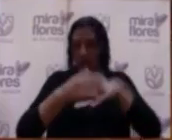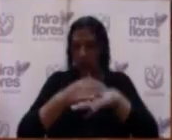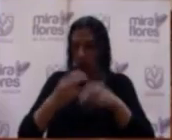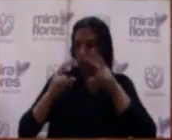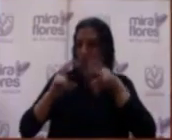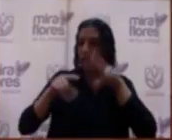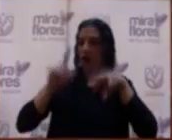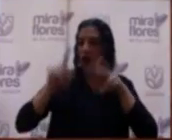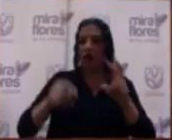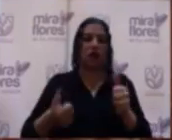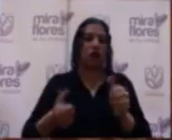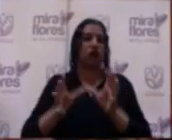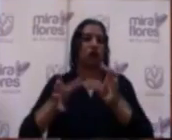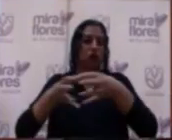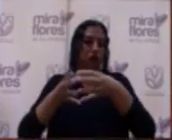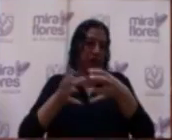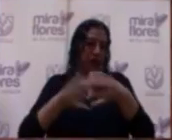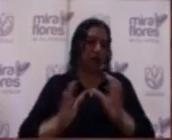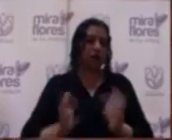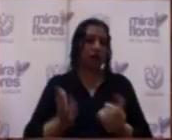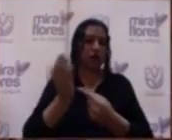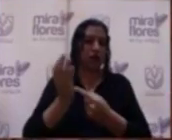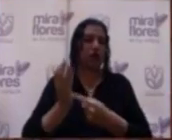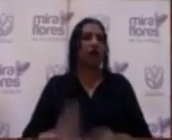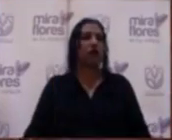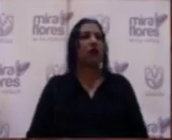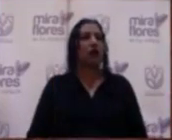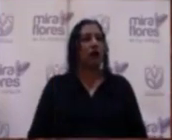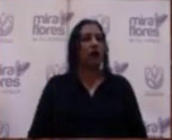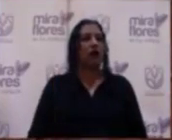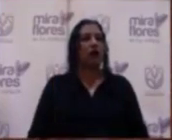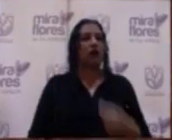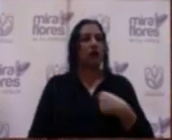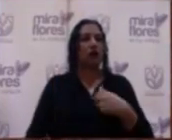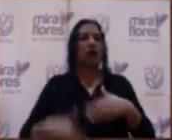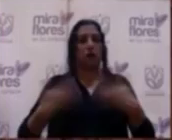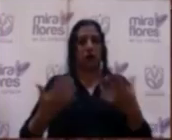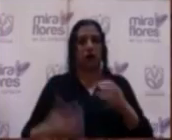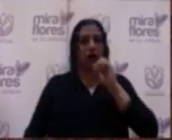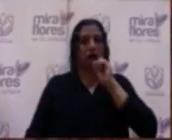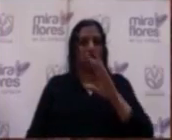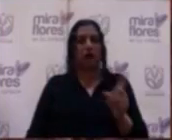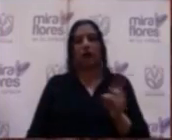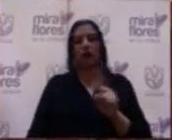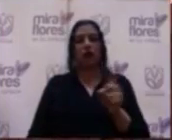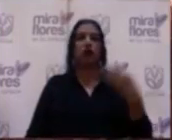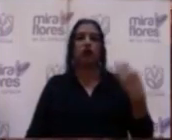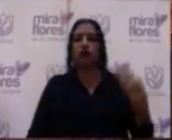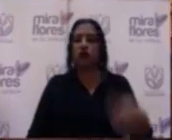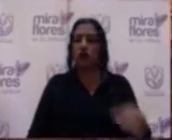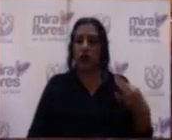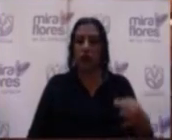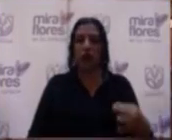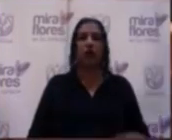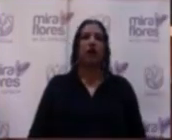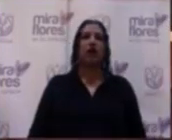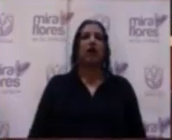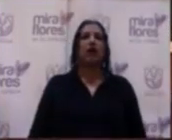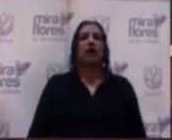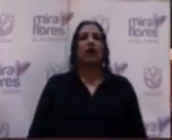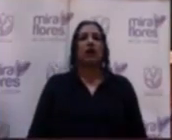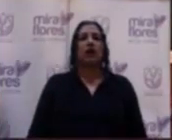detalles de los comités. Lo que sí le puedo decir es que no siempre todas las